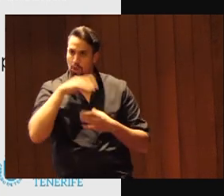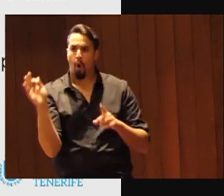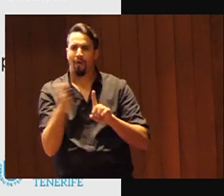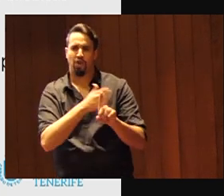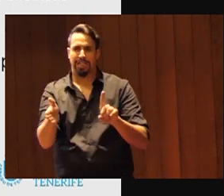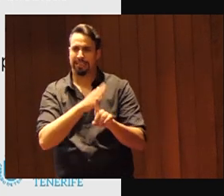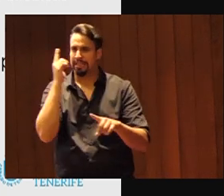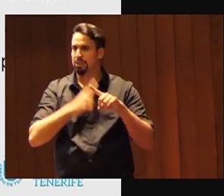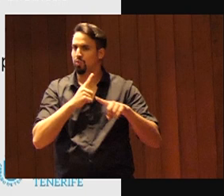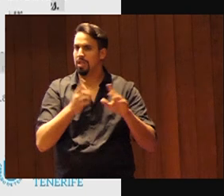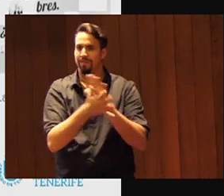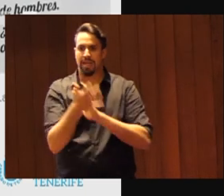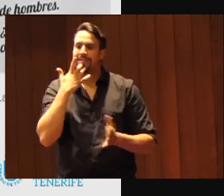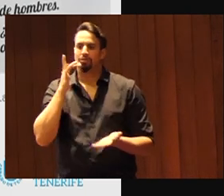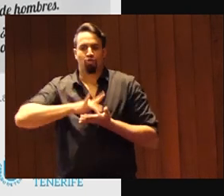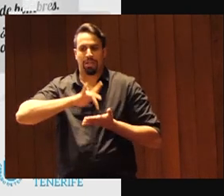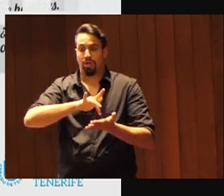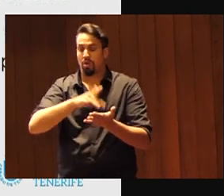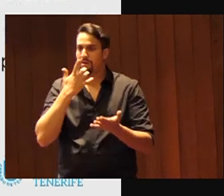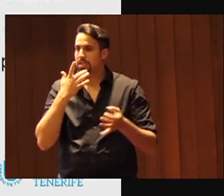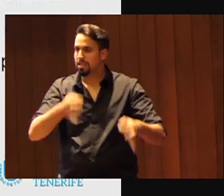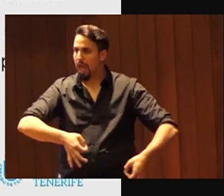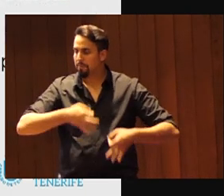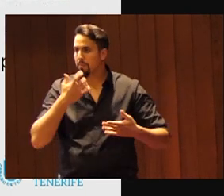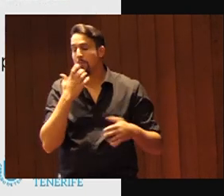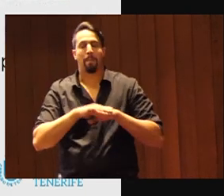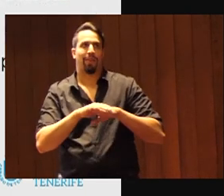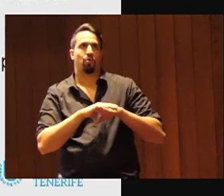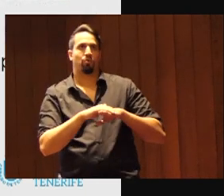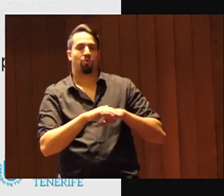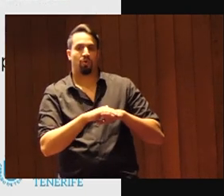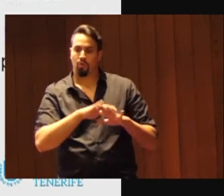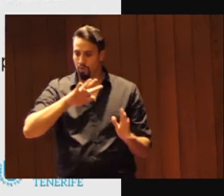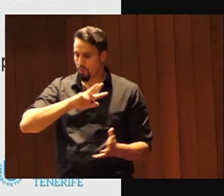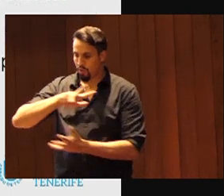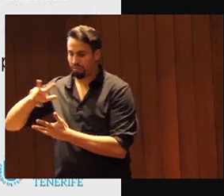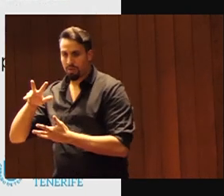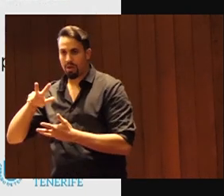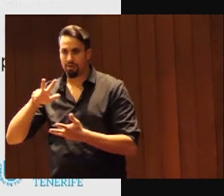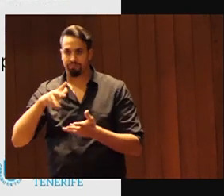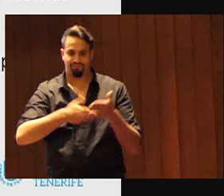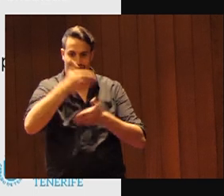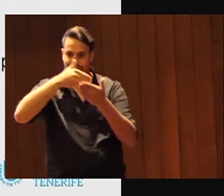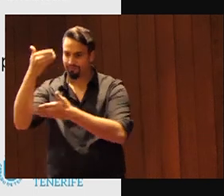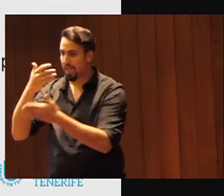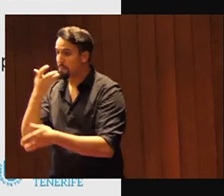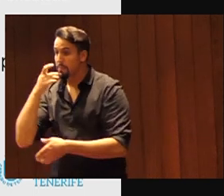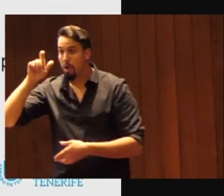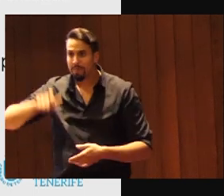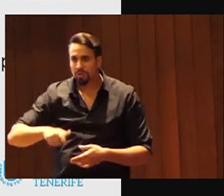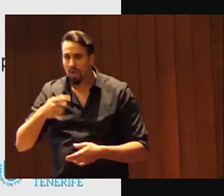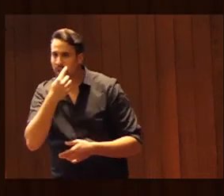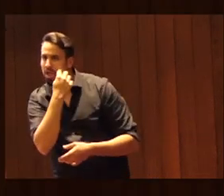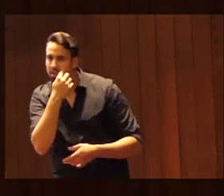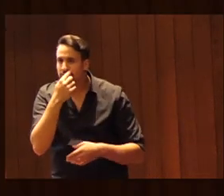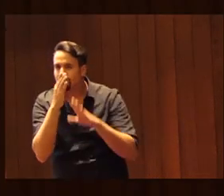cuando no encontramos más que otro tipo de perdón de de noticias relacionadas con alguien que ha vigilado en los